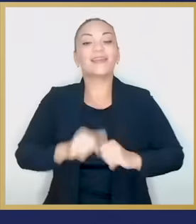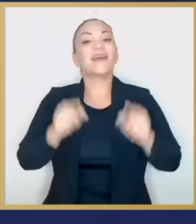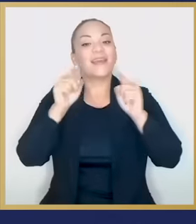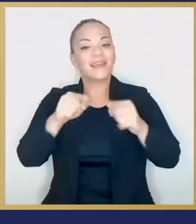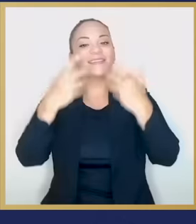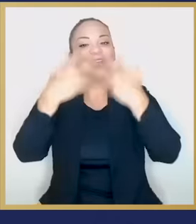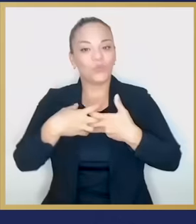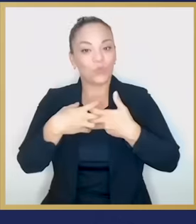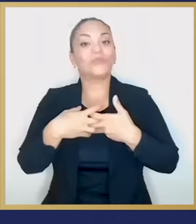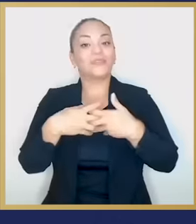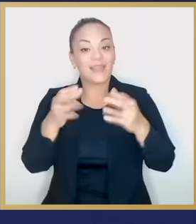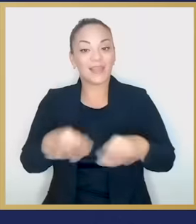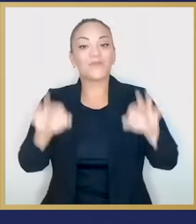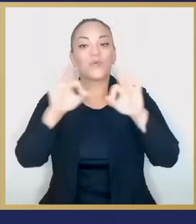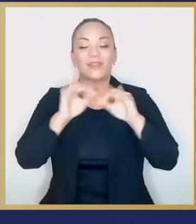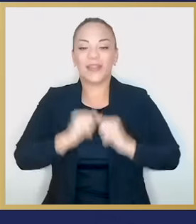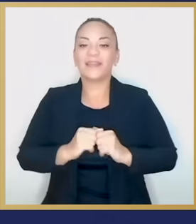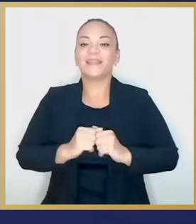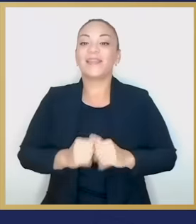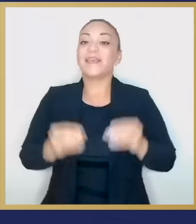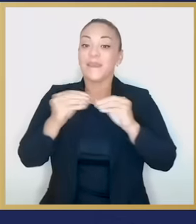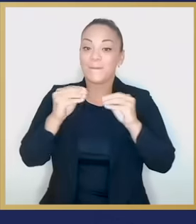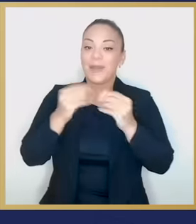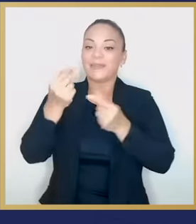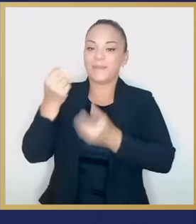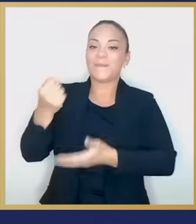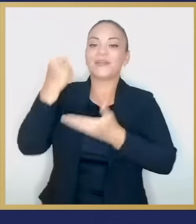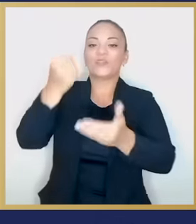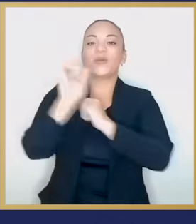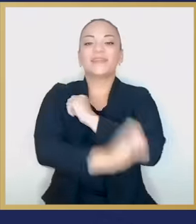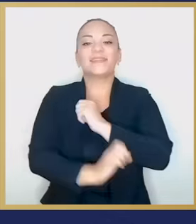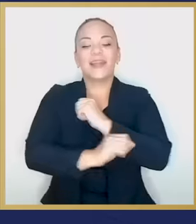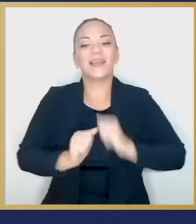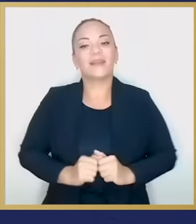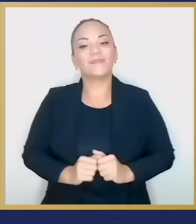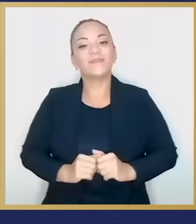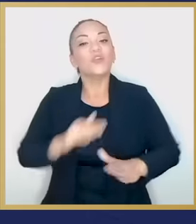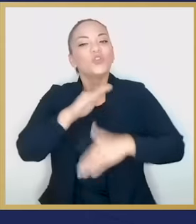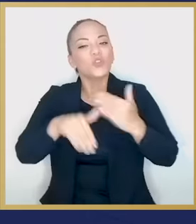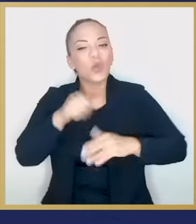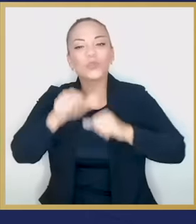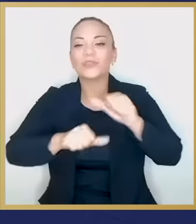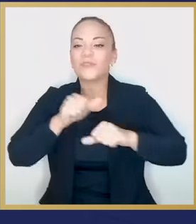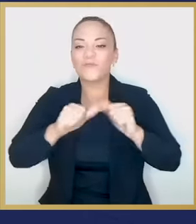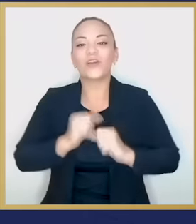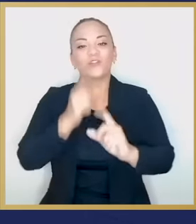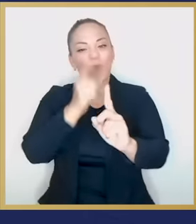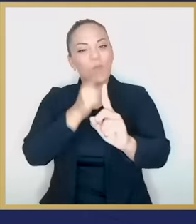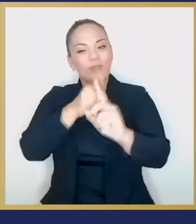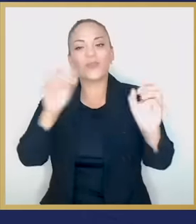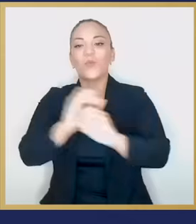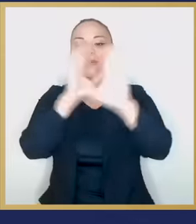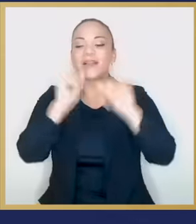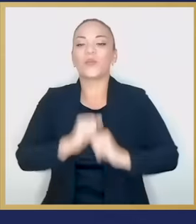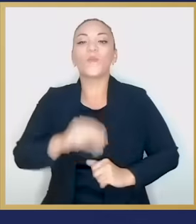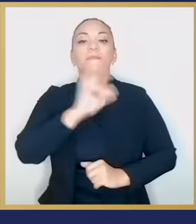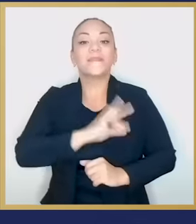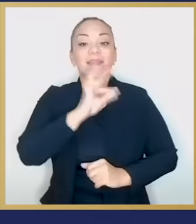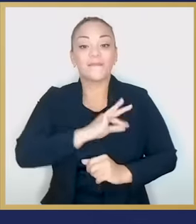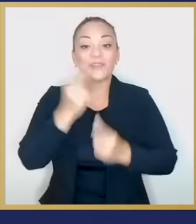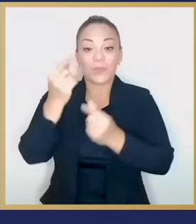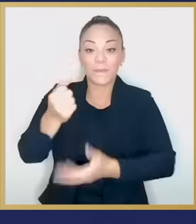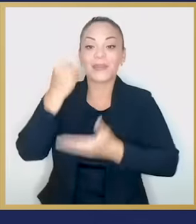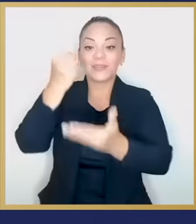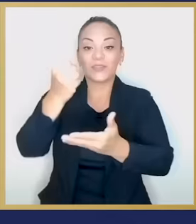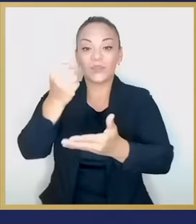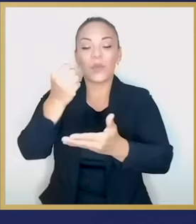sofisticada industria con la eventual llegada de mayor inversión extranjera. Todos estos esfuerzos son con un norte claro. Que los beneficios de